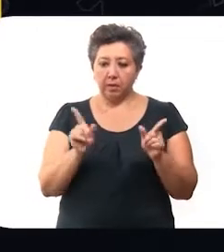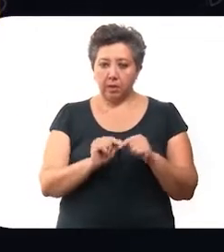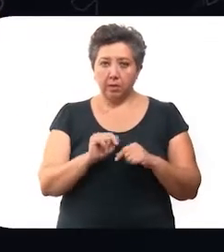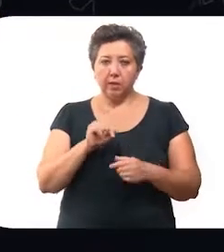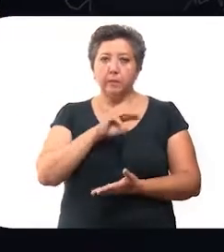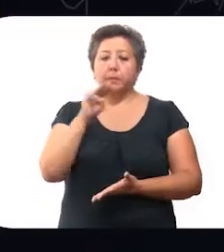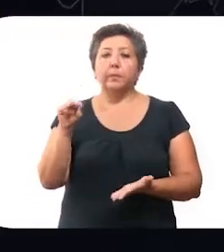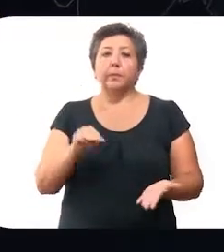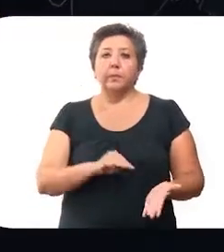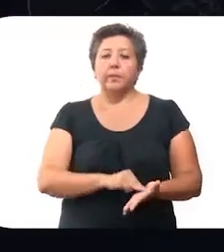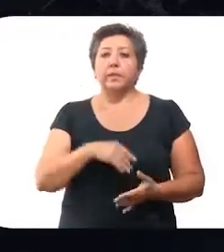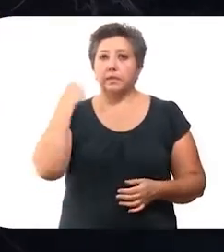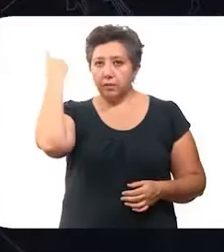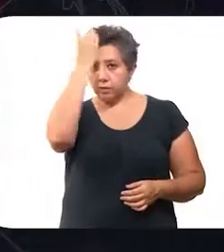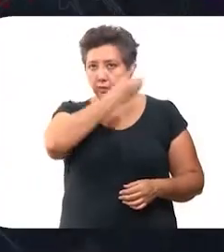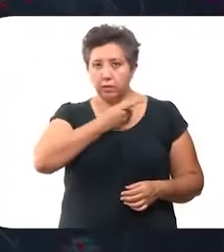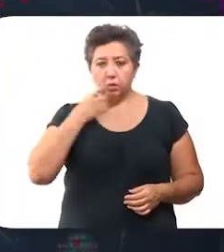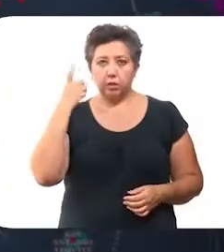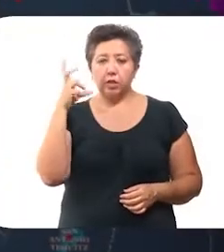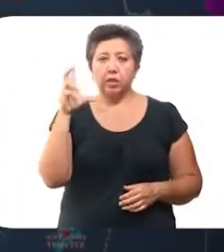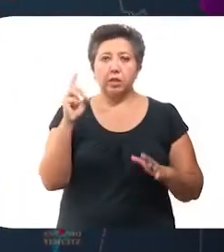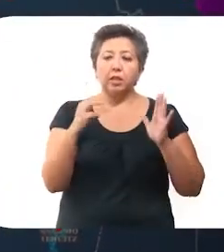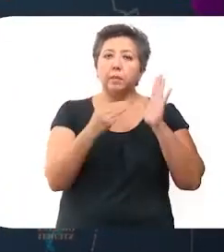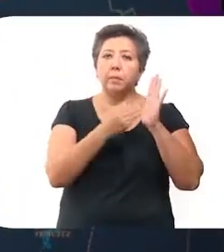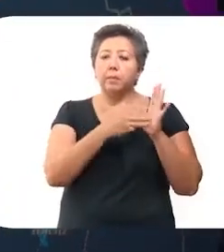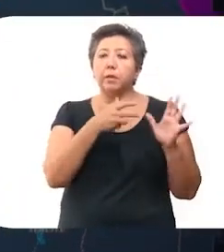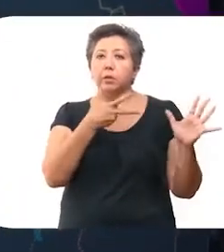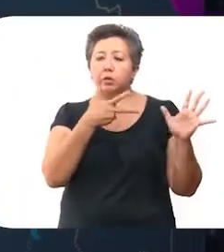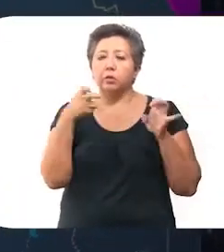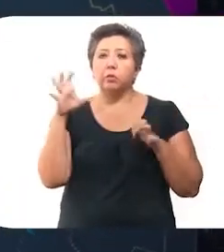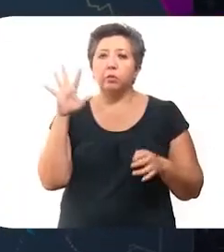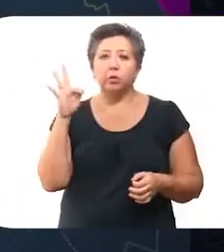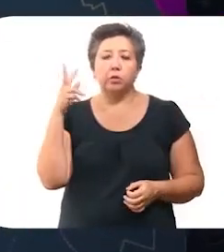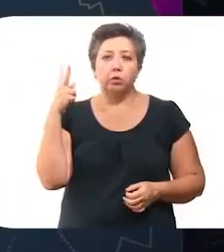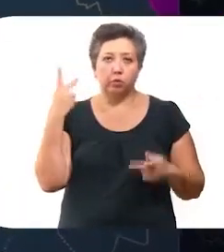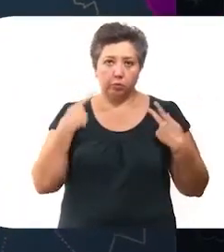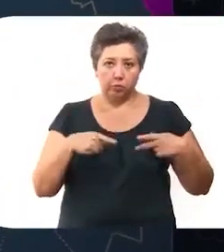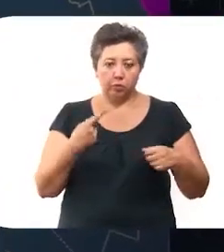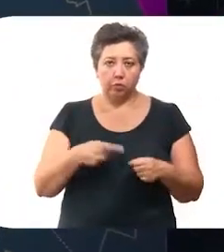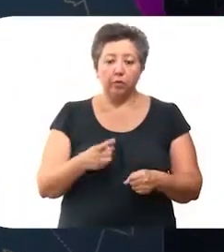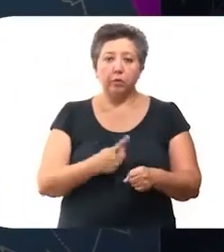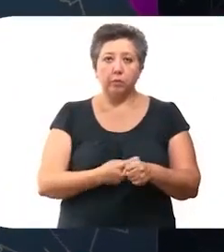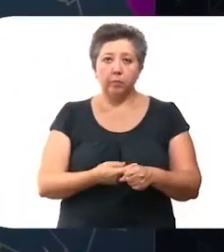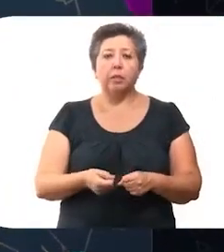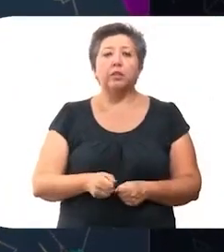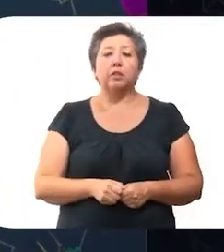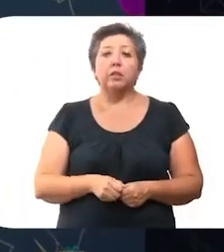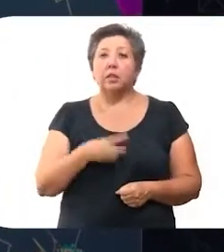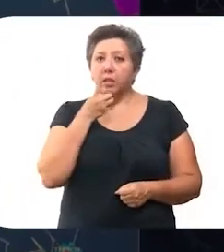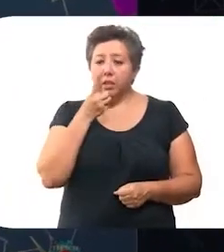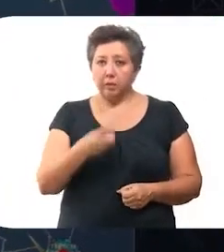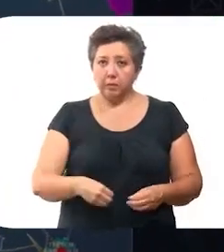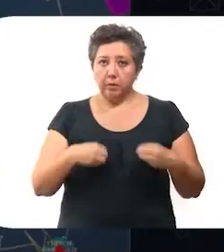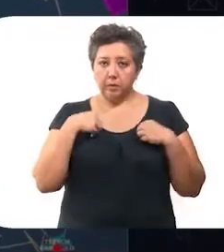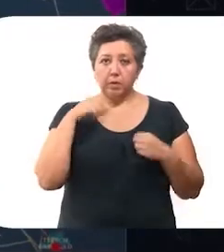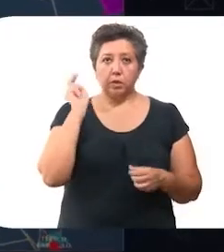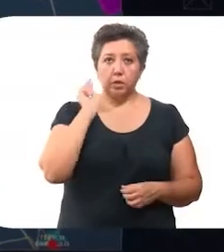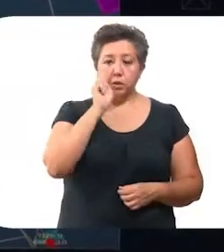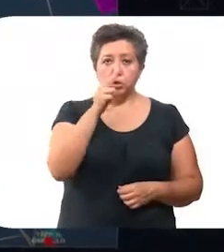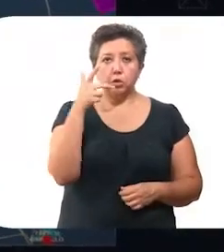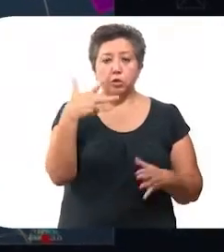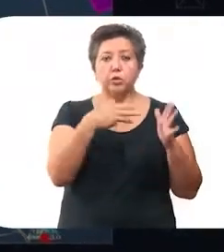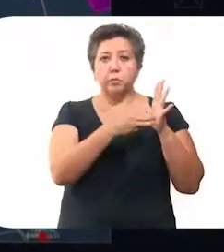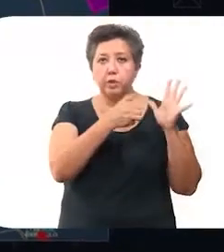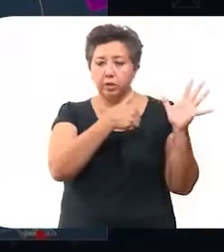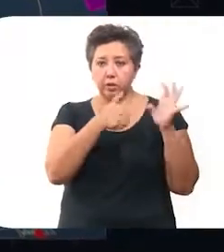Específicamente en Mérida, se han diagnosticado 30,842 personas contagiadas de coronavirus que viven en la zona norte, 8